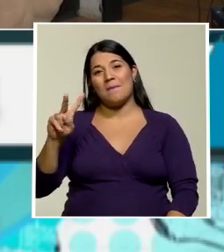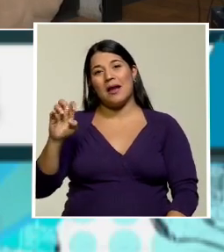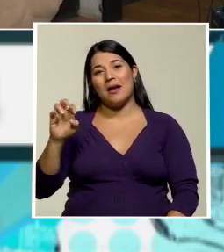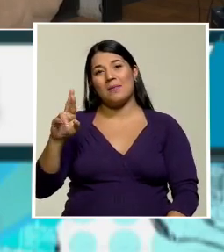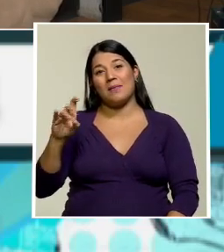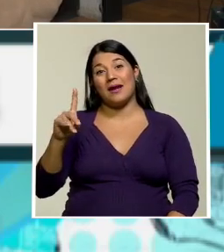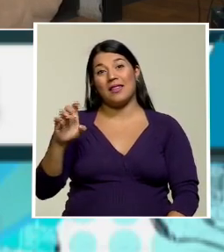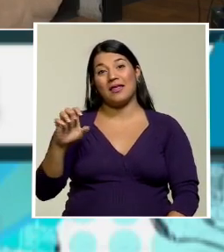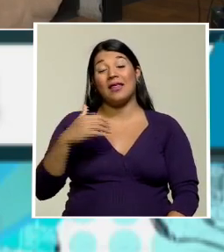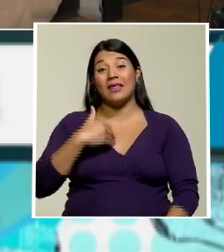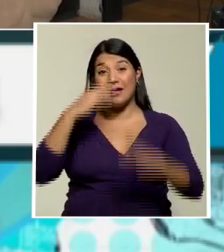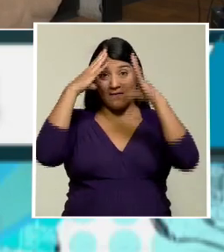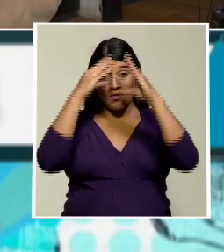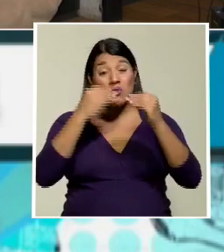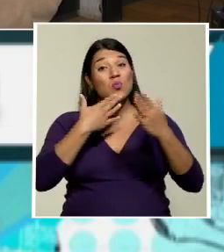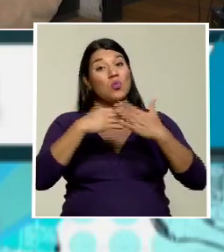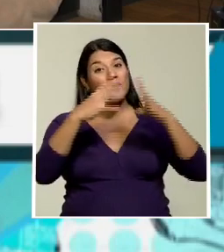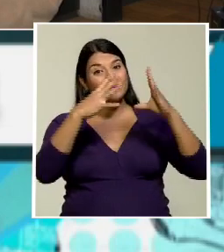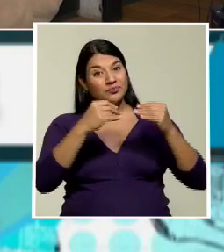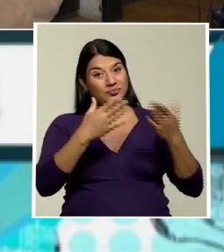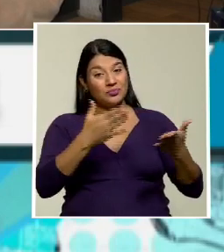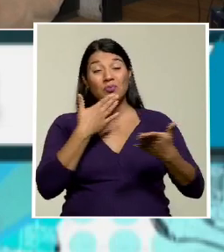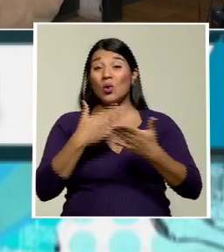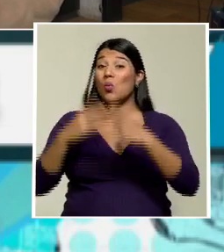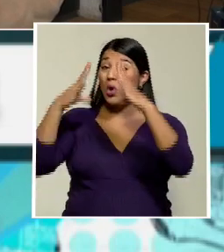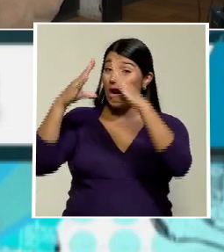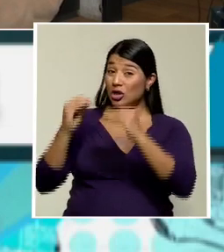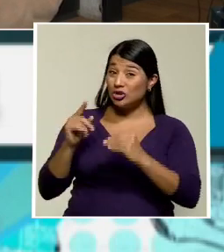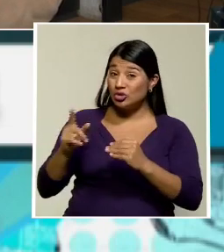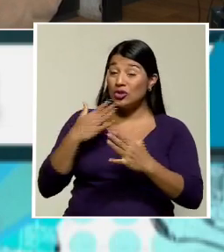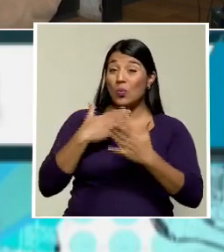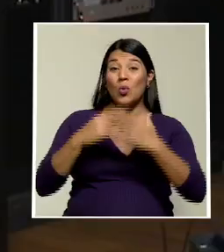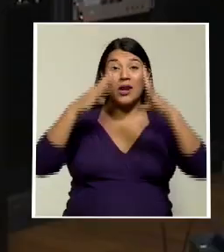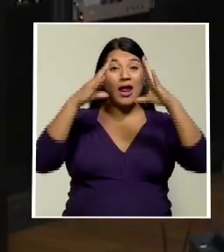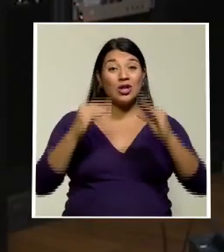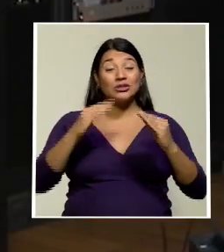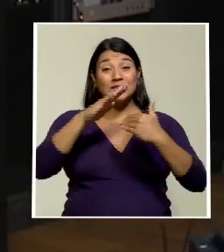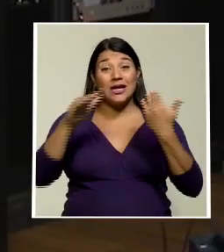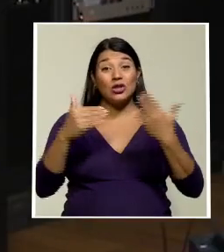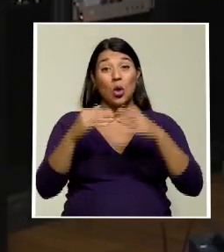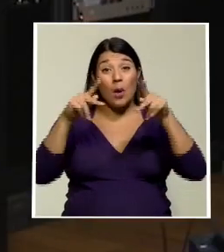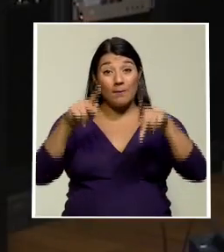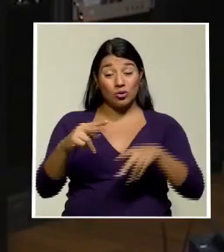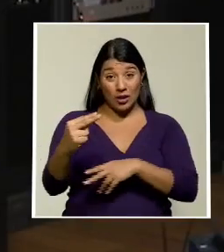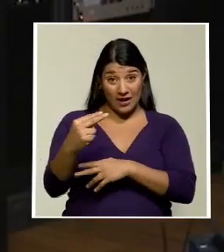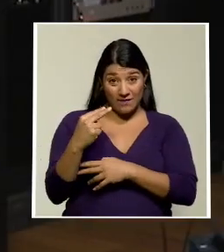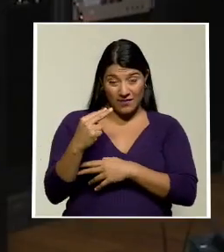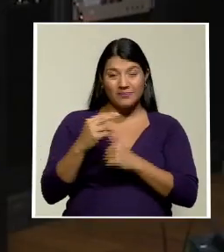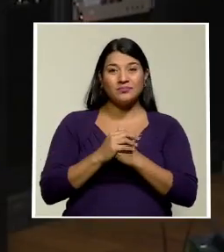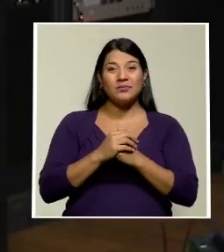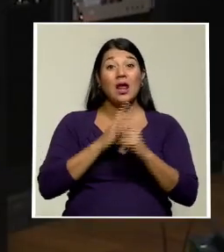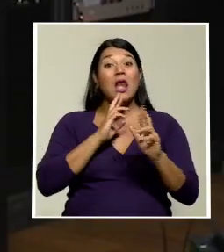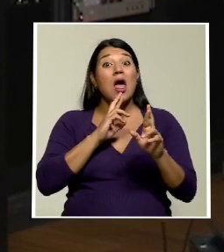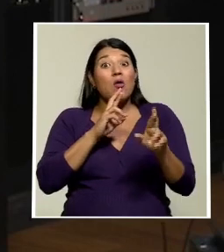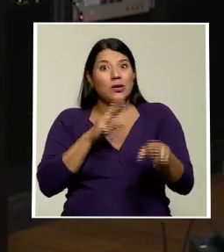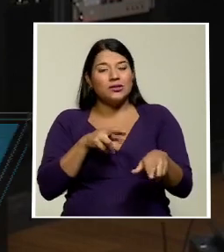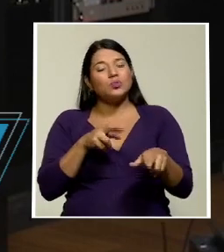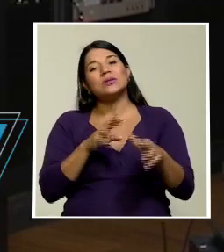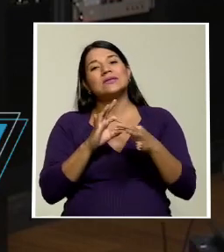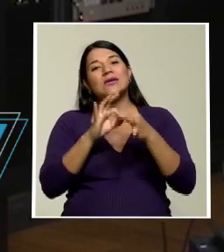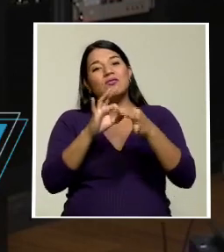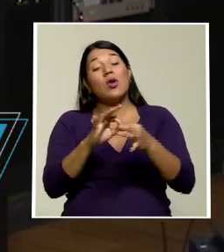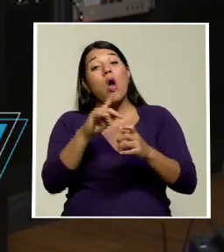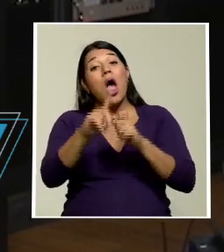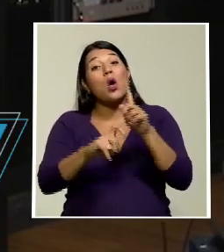Muy buenas noches, Eicel. Un saludo para usted y todos los amigos y amigas televidentes. Son los resultados más recientes de la encuesta